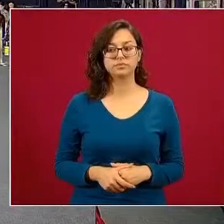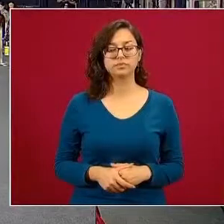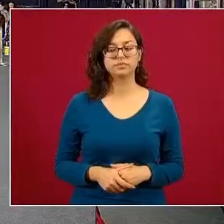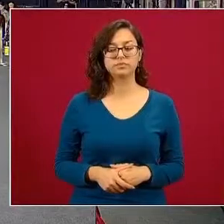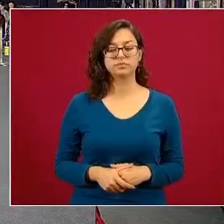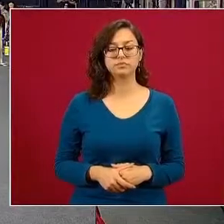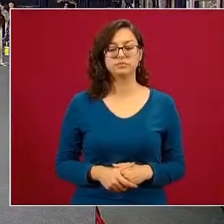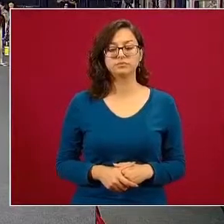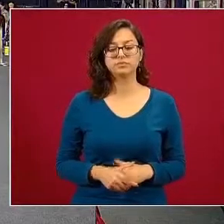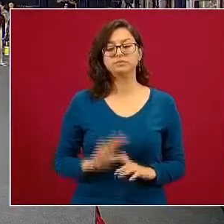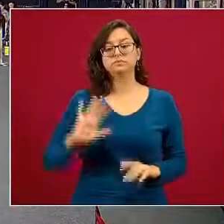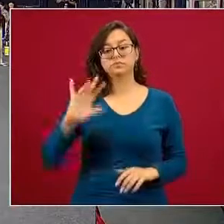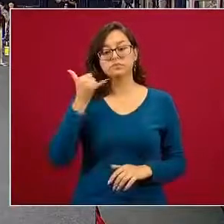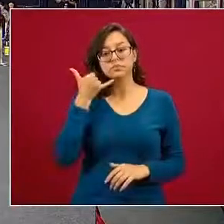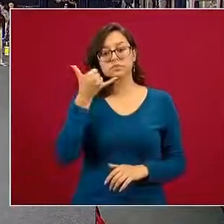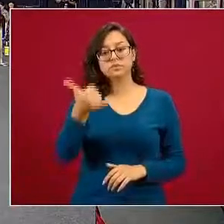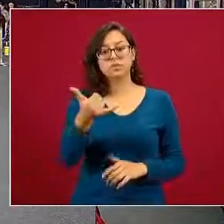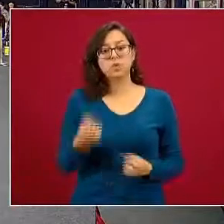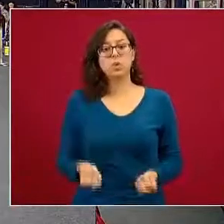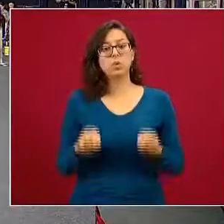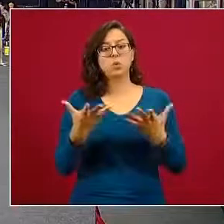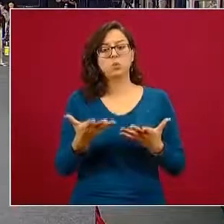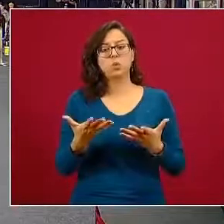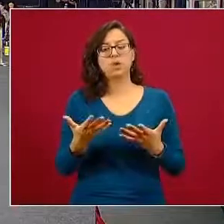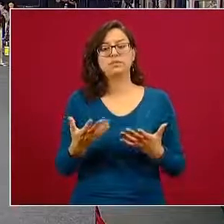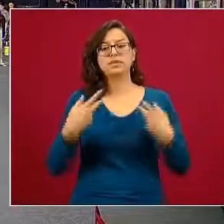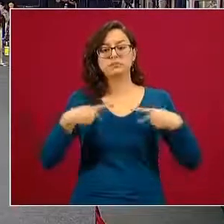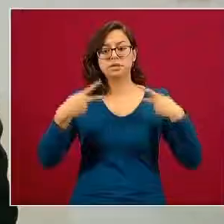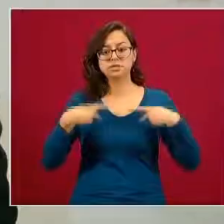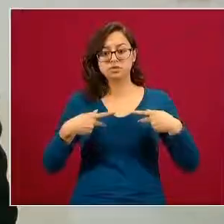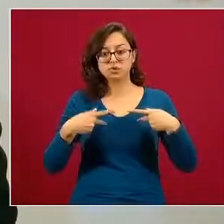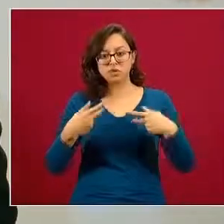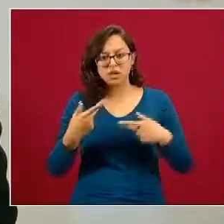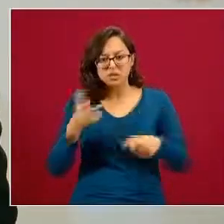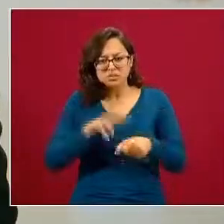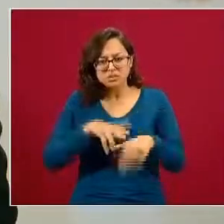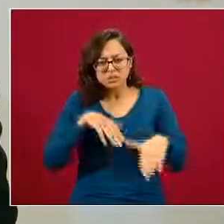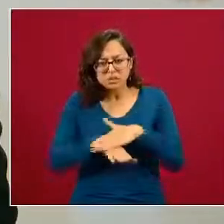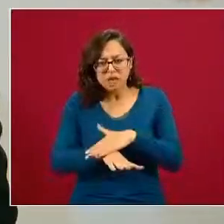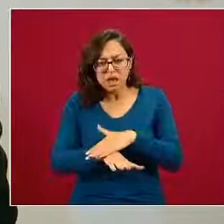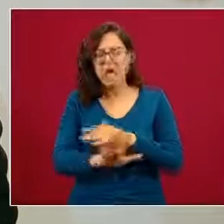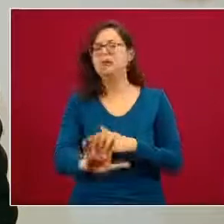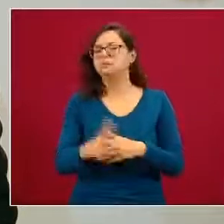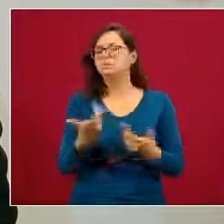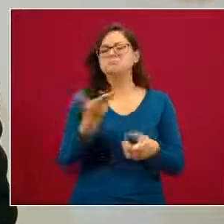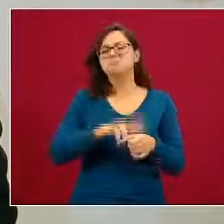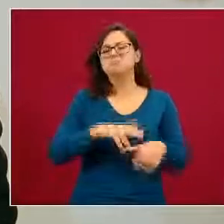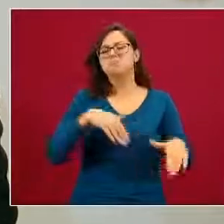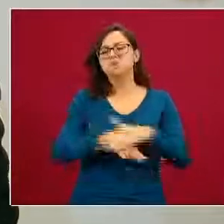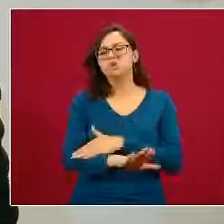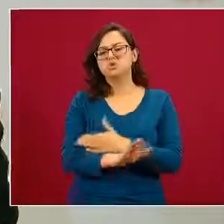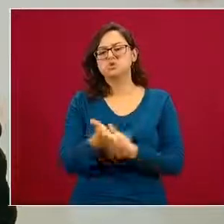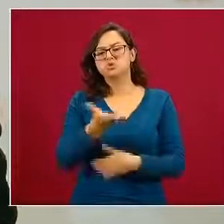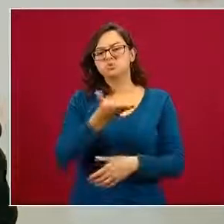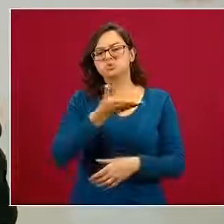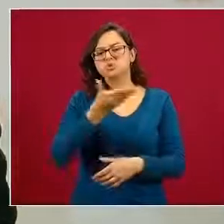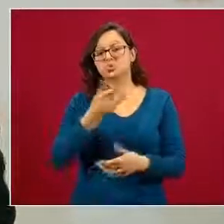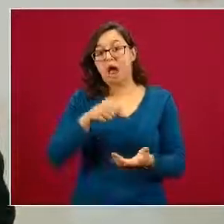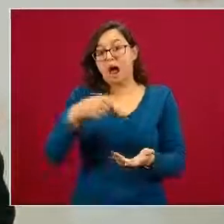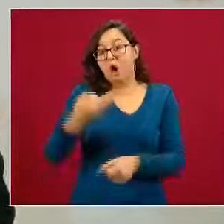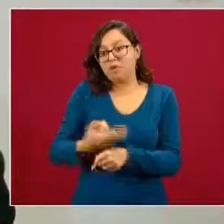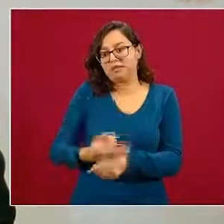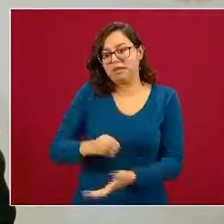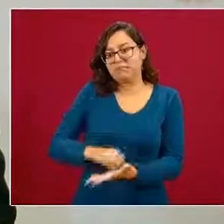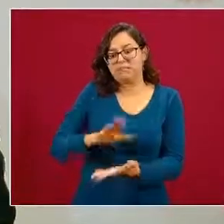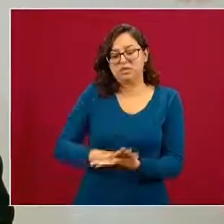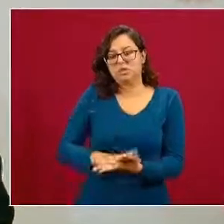el número de hospitalizaciones no lo tenemos ahorita en este momento pero lo podemos se lo podemos hacer llegar e incluso